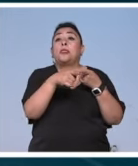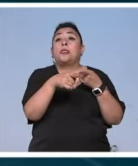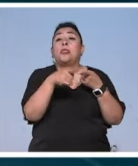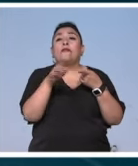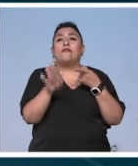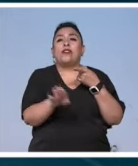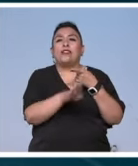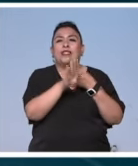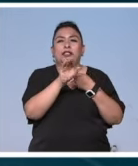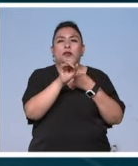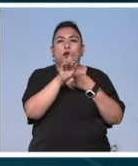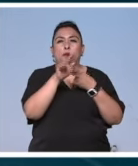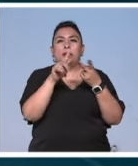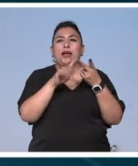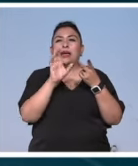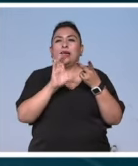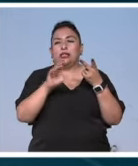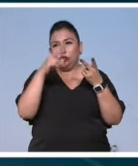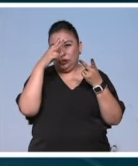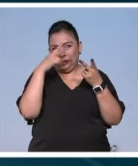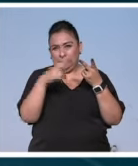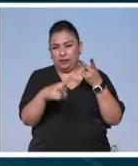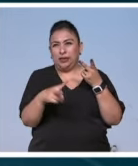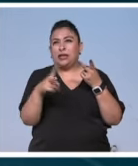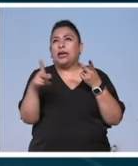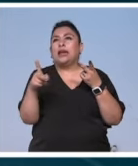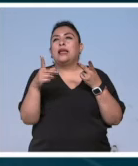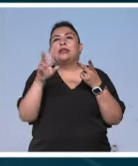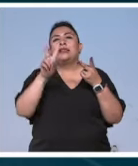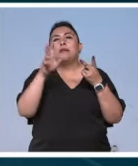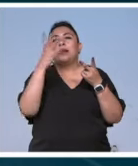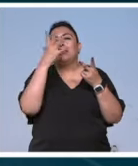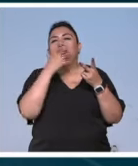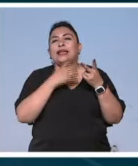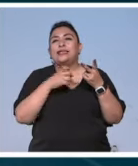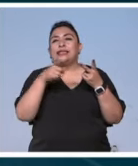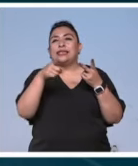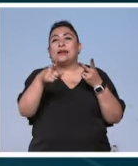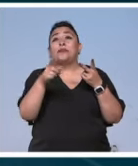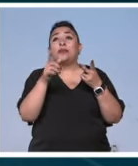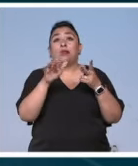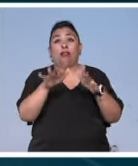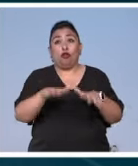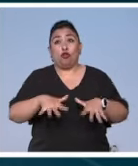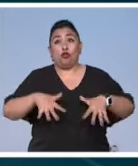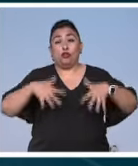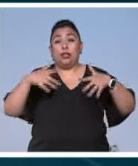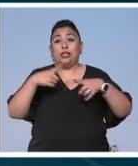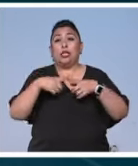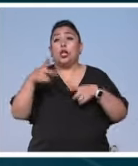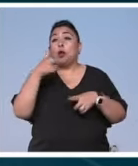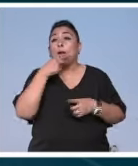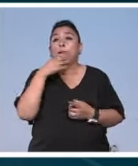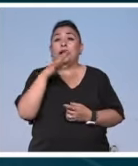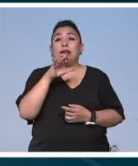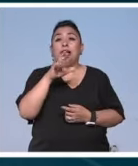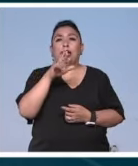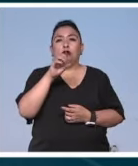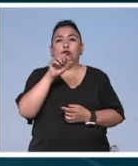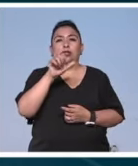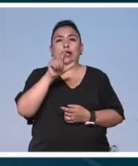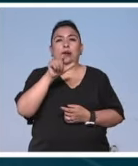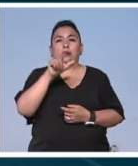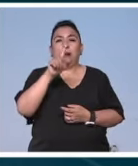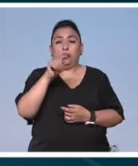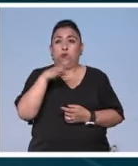el fantasma de la ópera y canciones mexicanas como El Triste esto gracias al superconcierto que dará el mexicano Carlos Alberto Velázquez